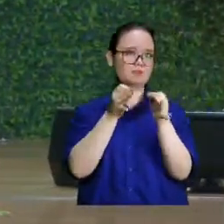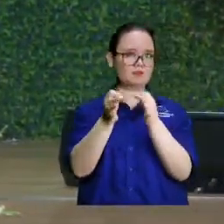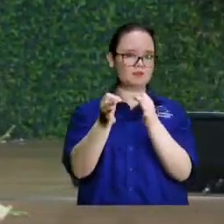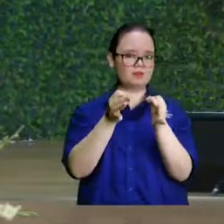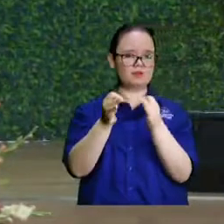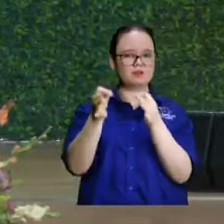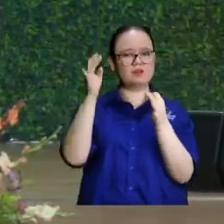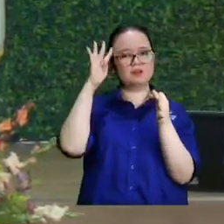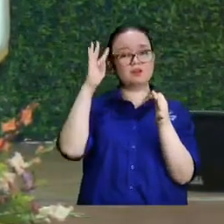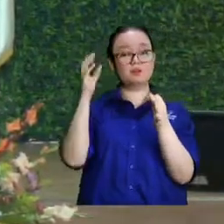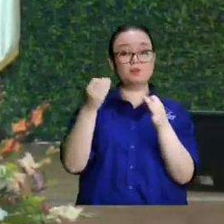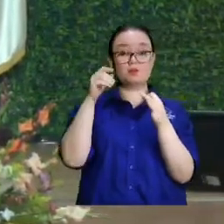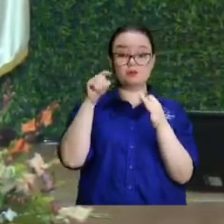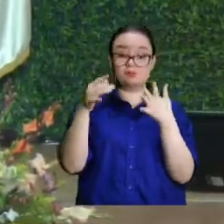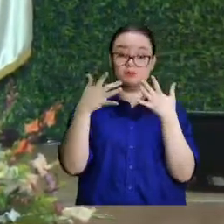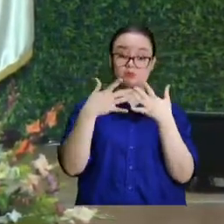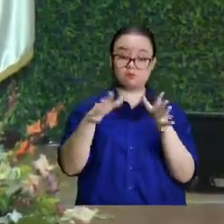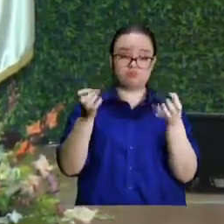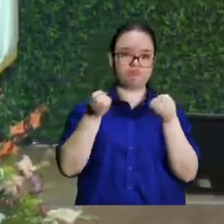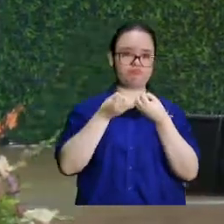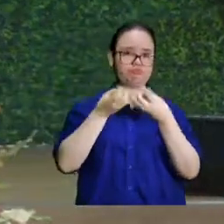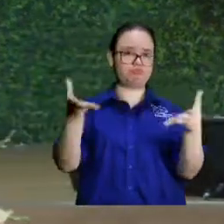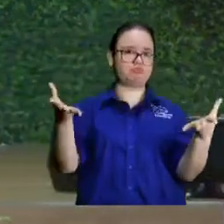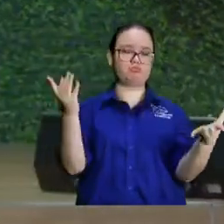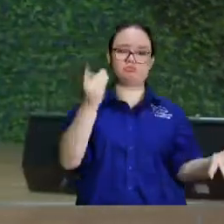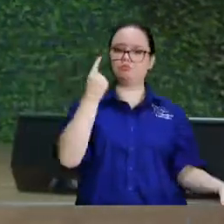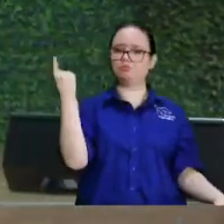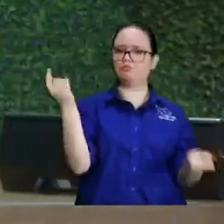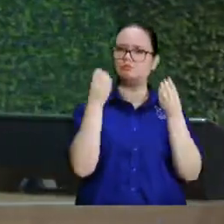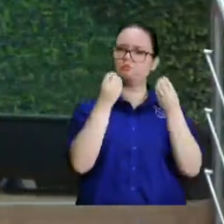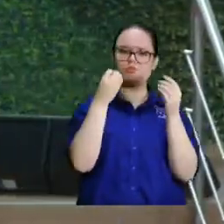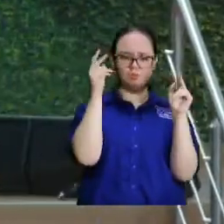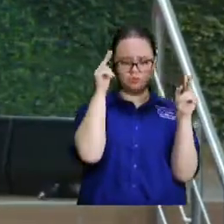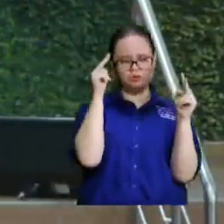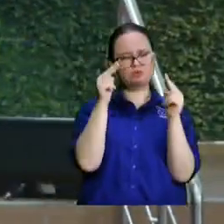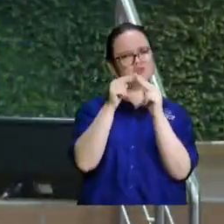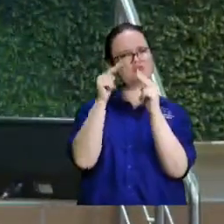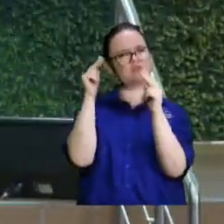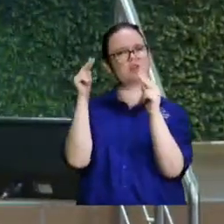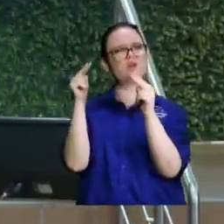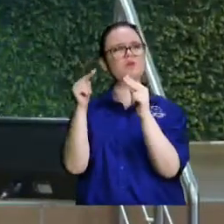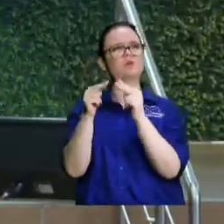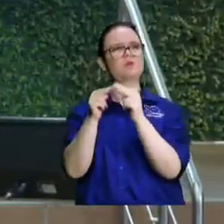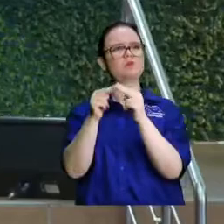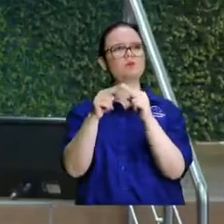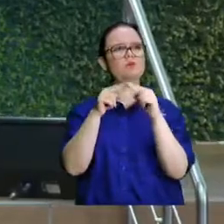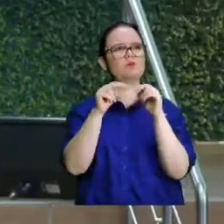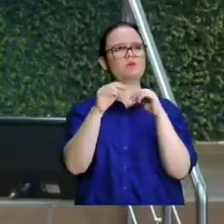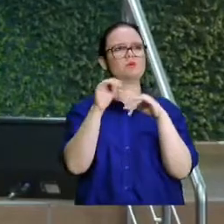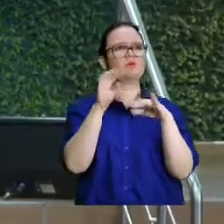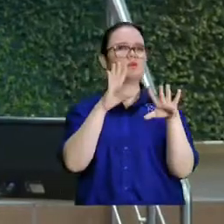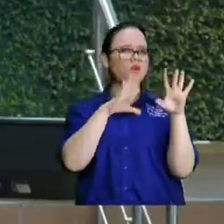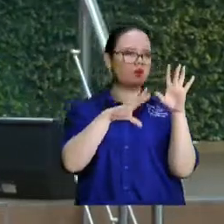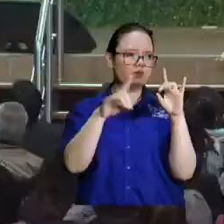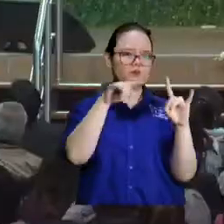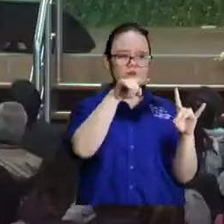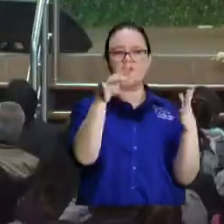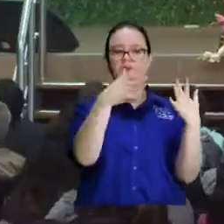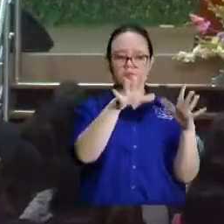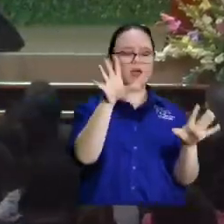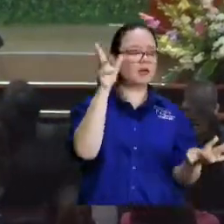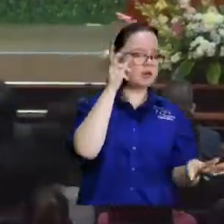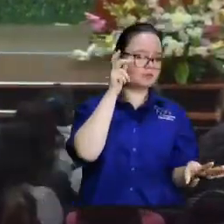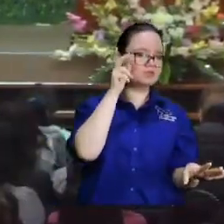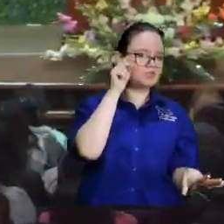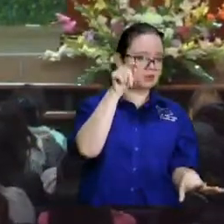porque se volvió viral yo no sabía que se había orto viral algunos de ustedes ya empezaron a creer que la tierra es plana